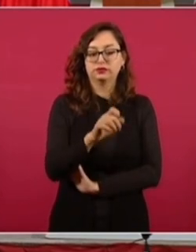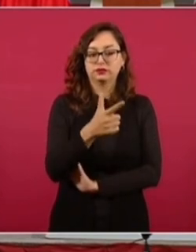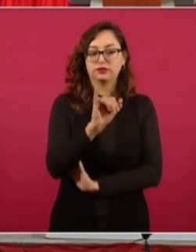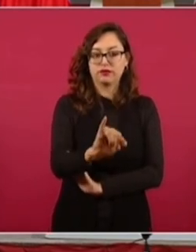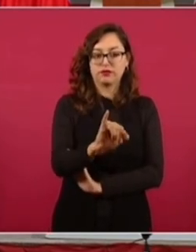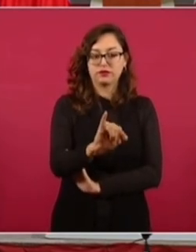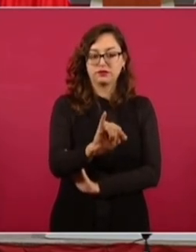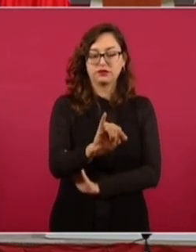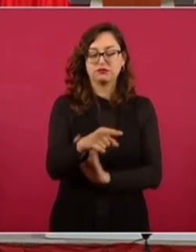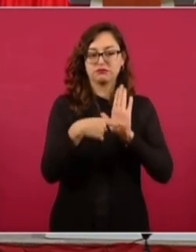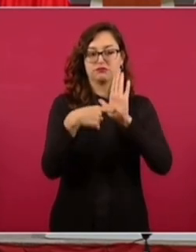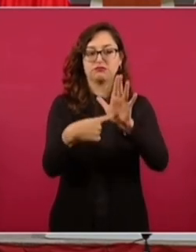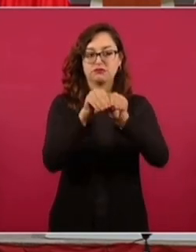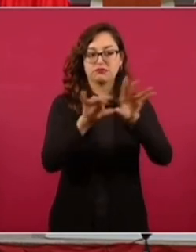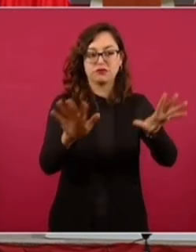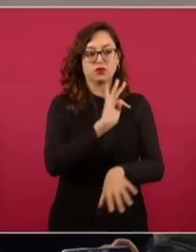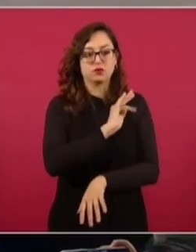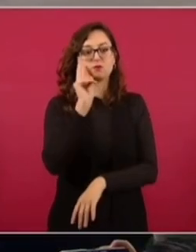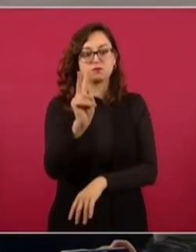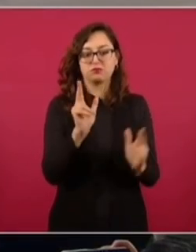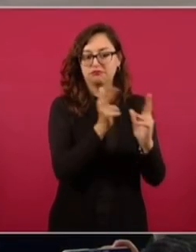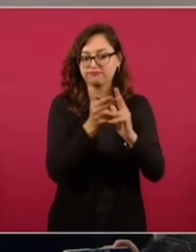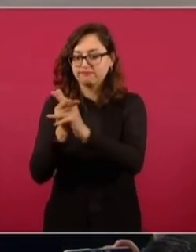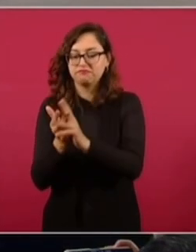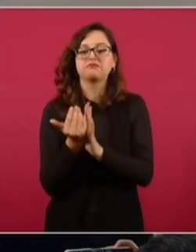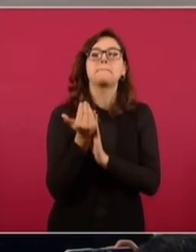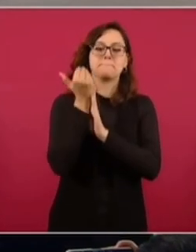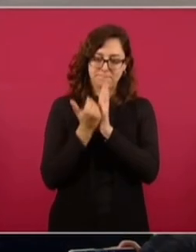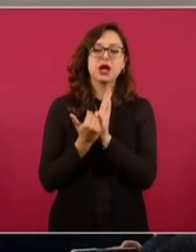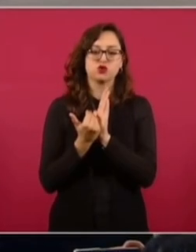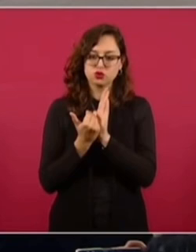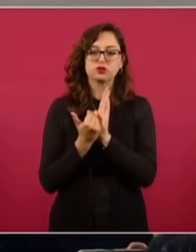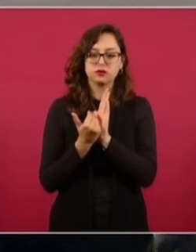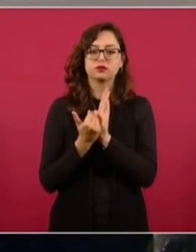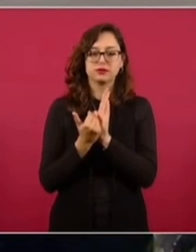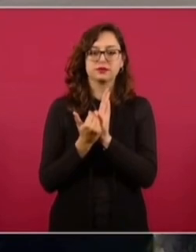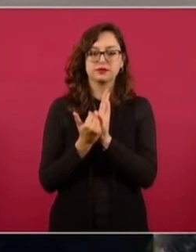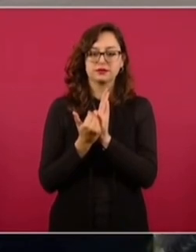Y aquí hay una disminución considerable. Yo tengo otros datos.